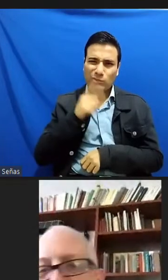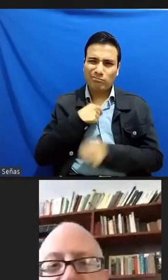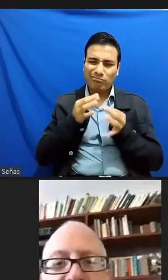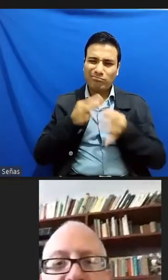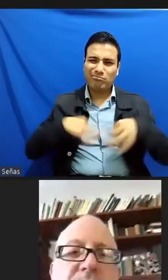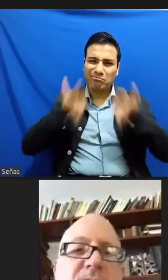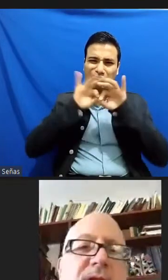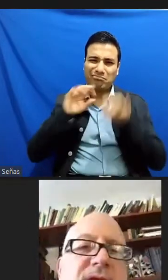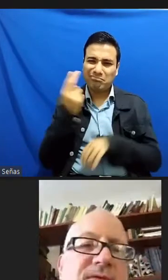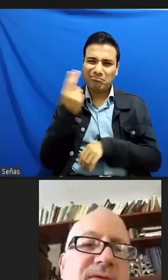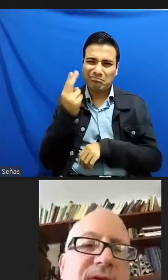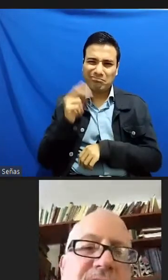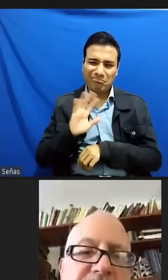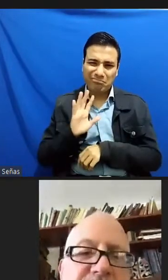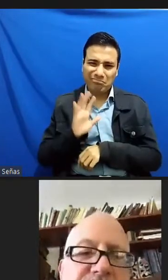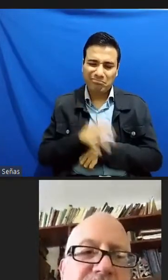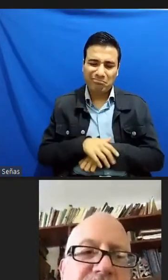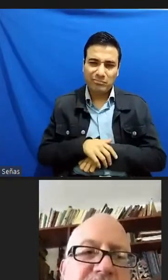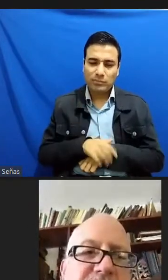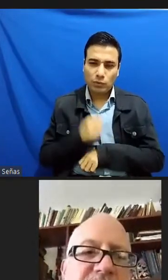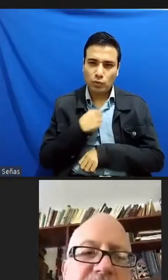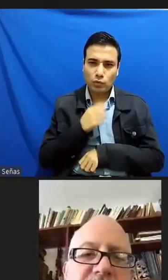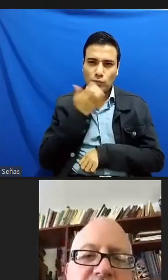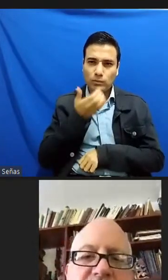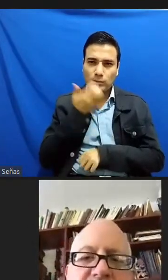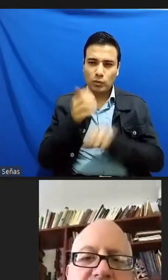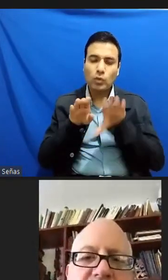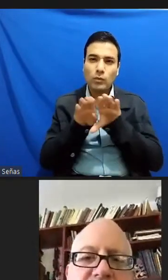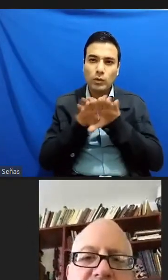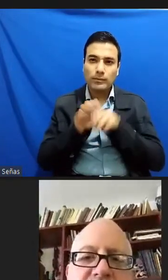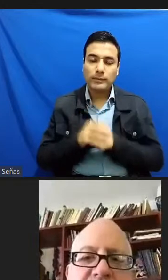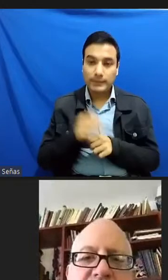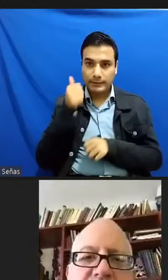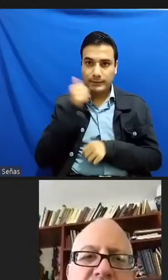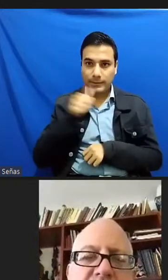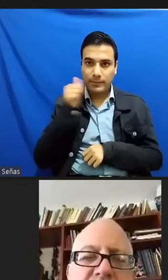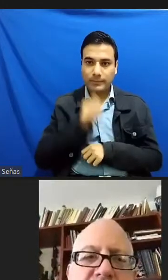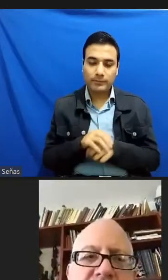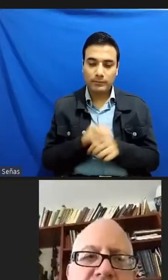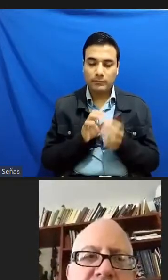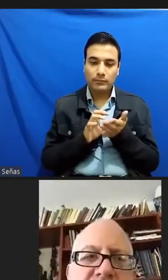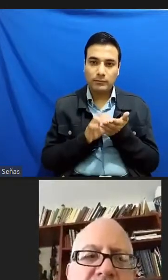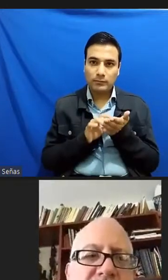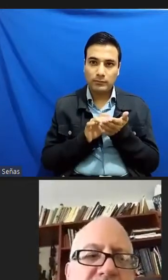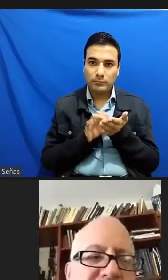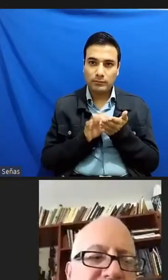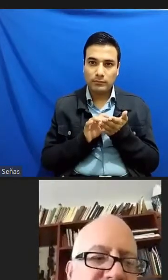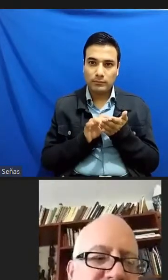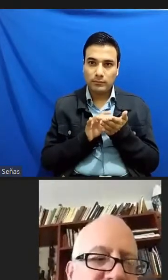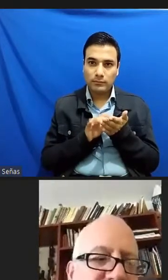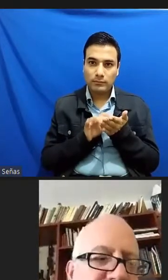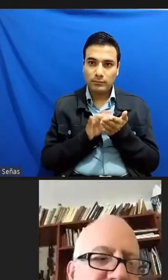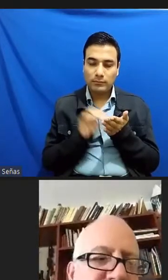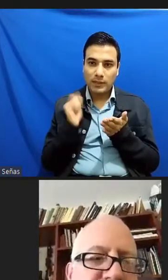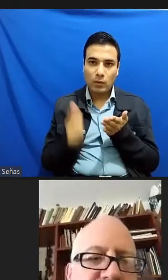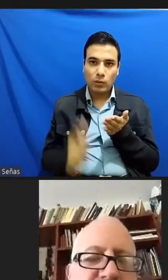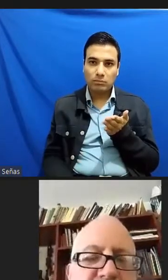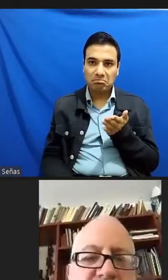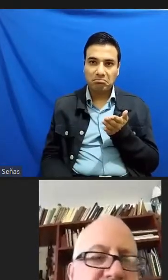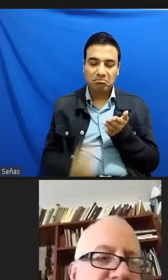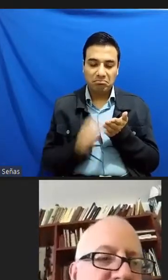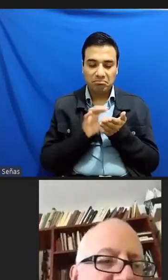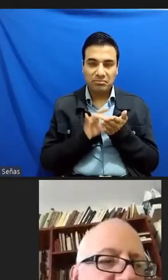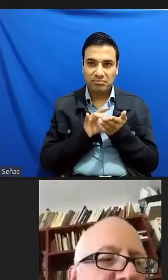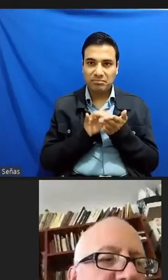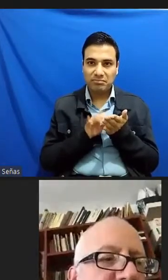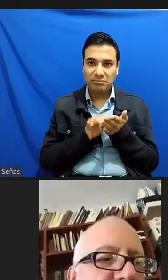escrita directamente sino yo necesito siempre un dispositivo de escritura para poder que mi palabra